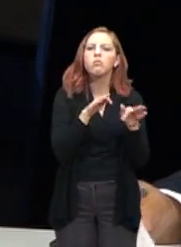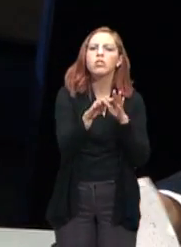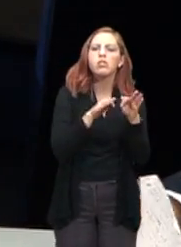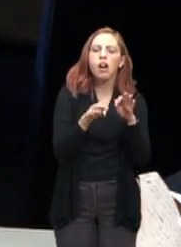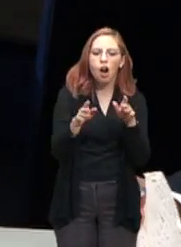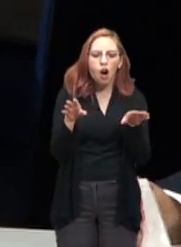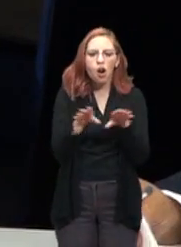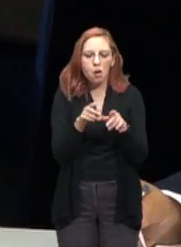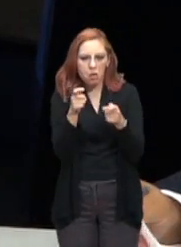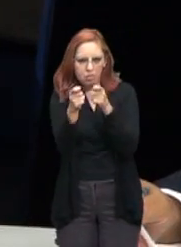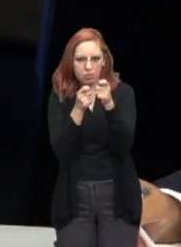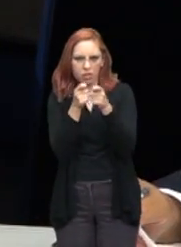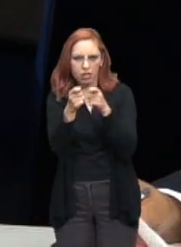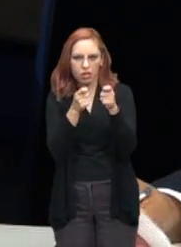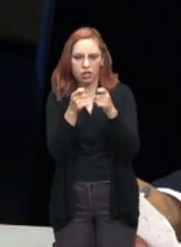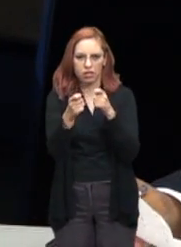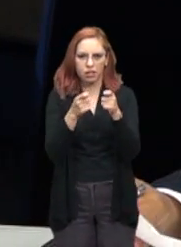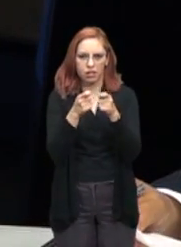manejado.